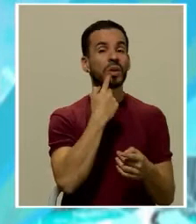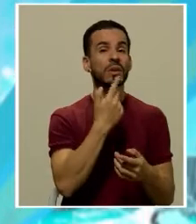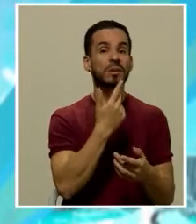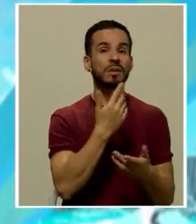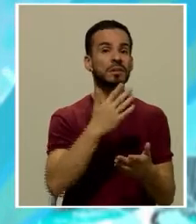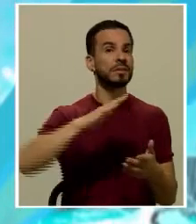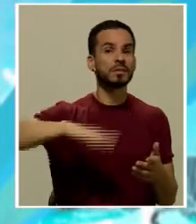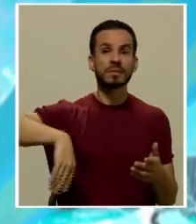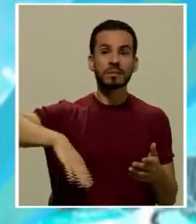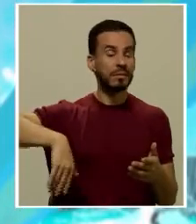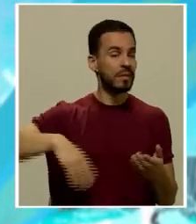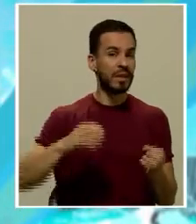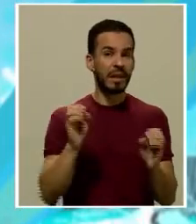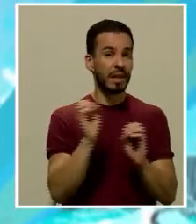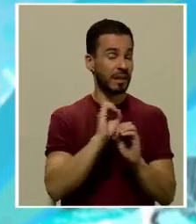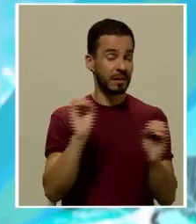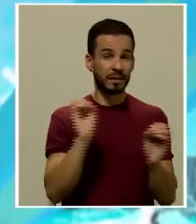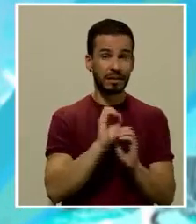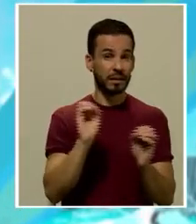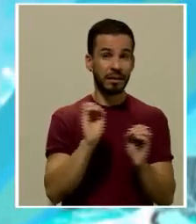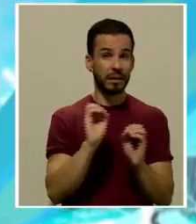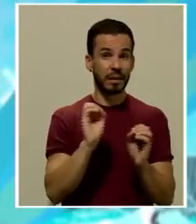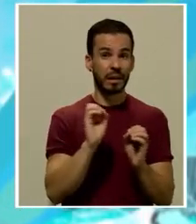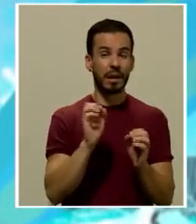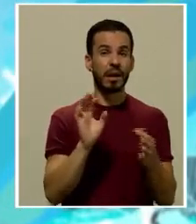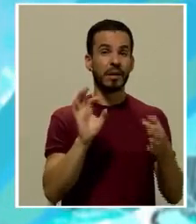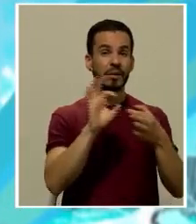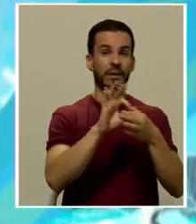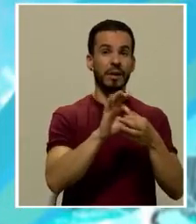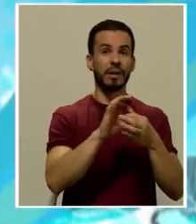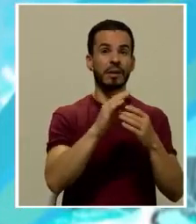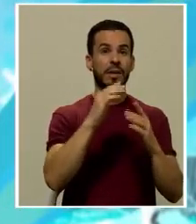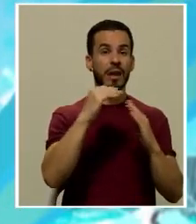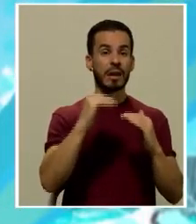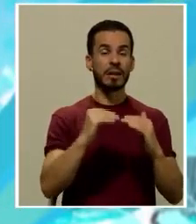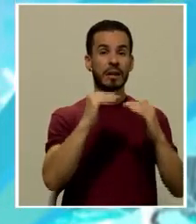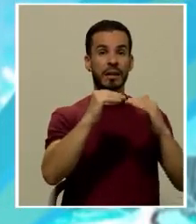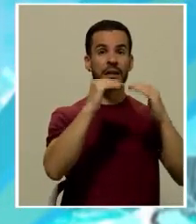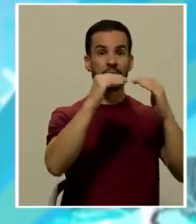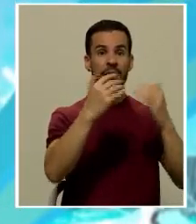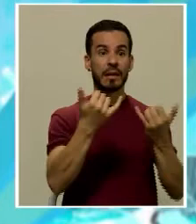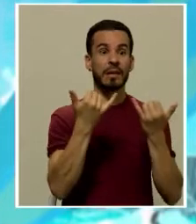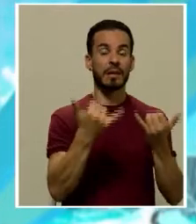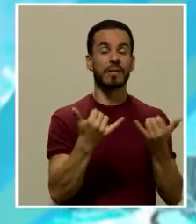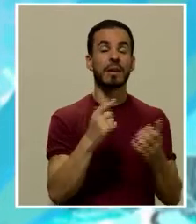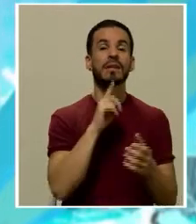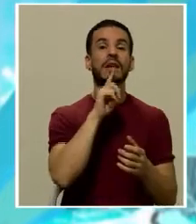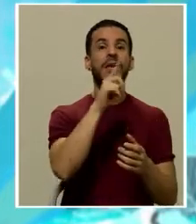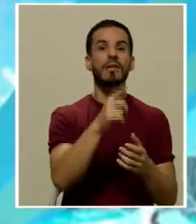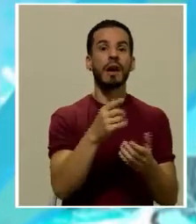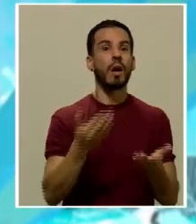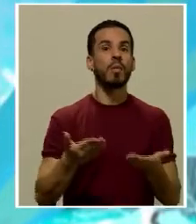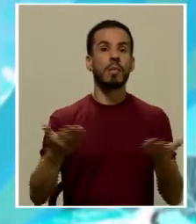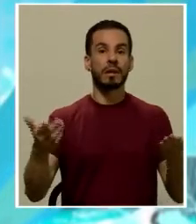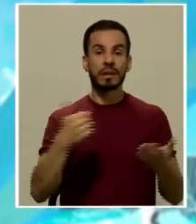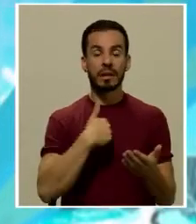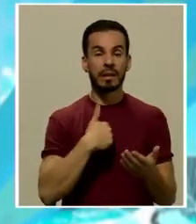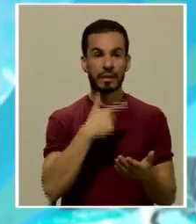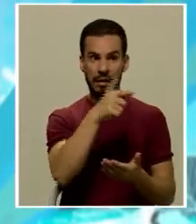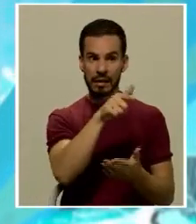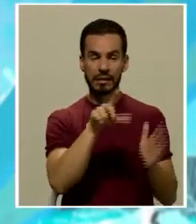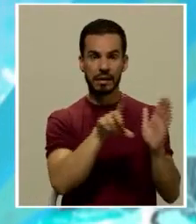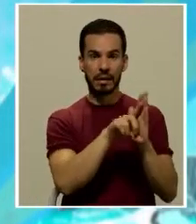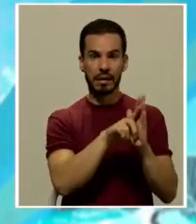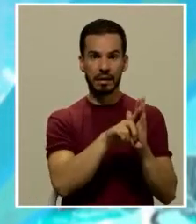dice aún absolutamente nada sobre el grado de vigencia real o material que tiene